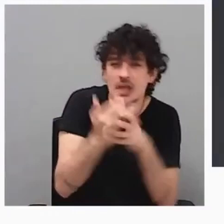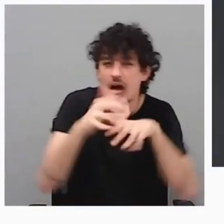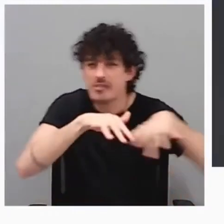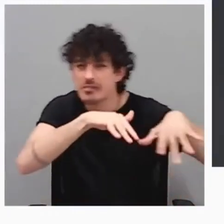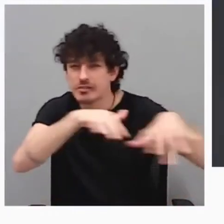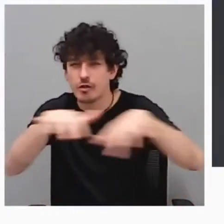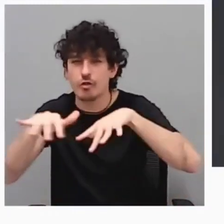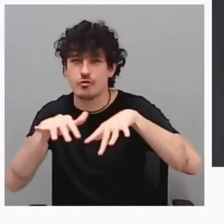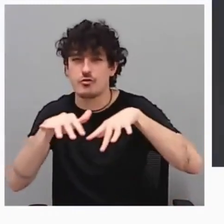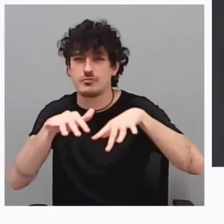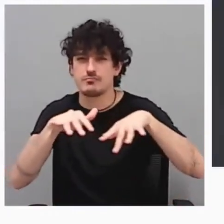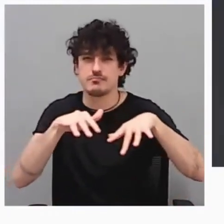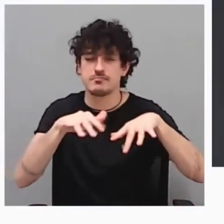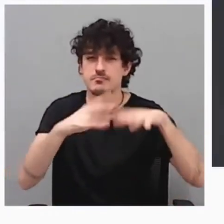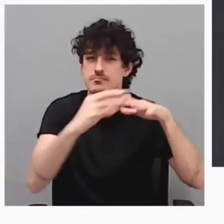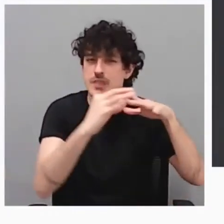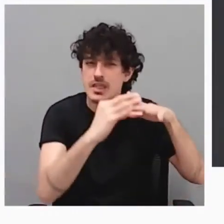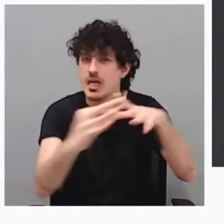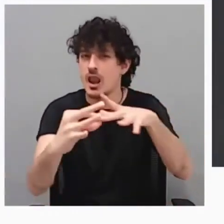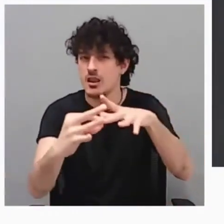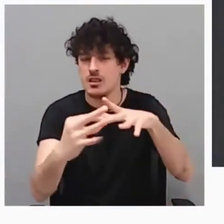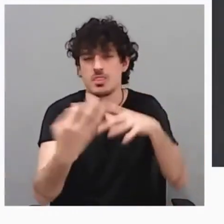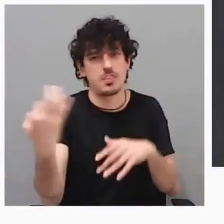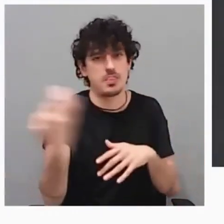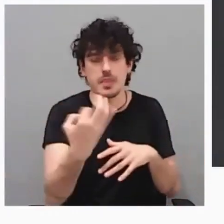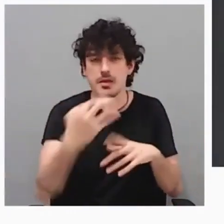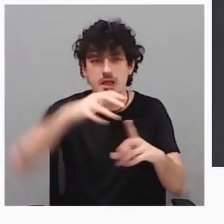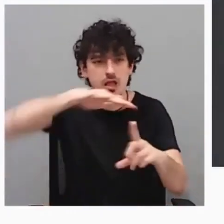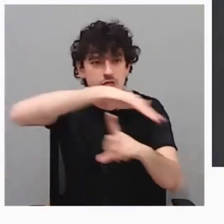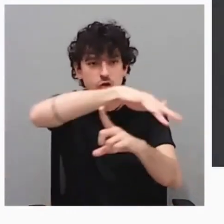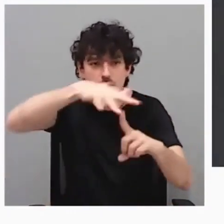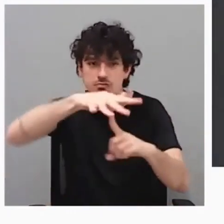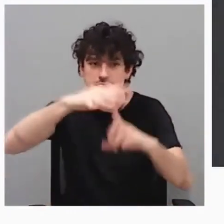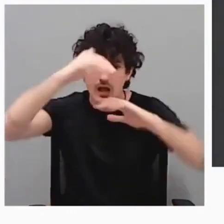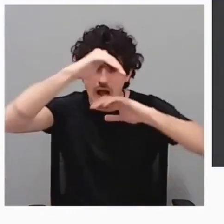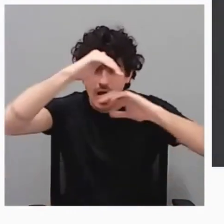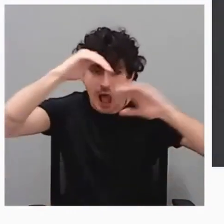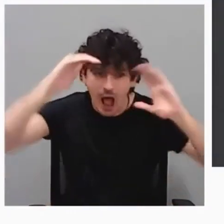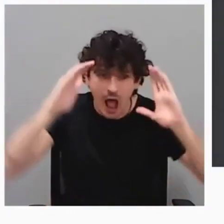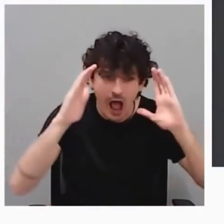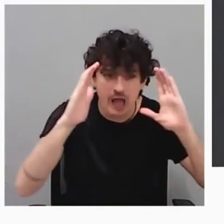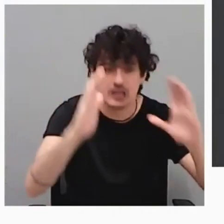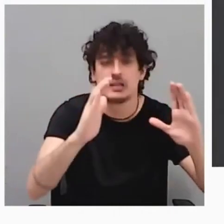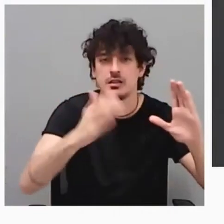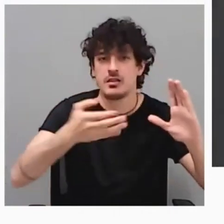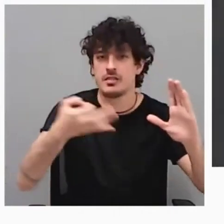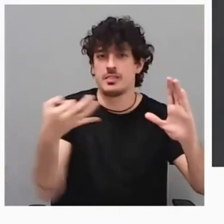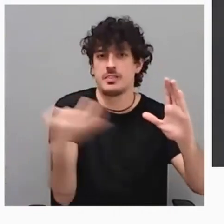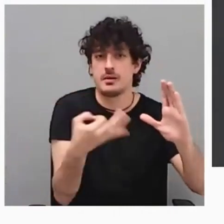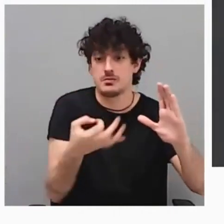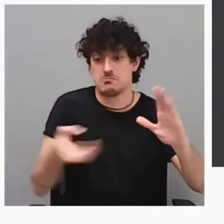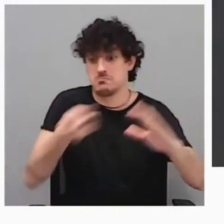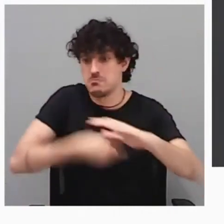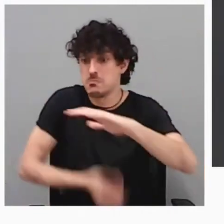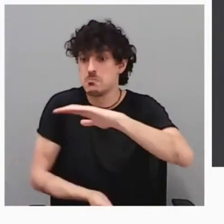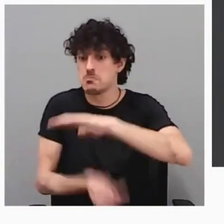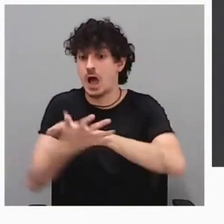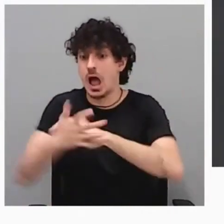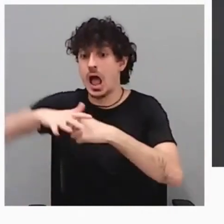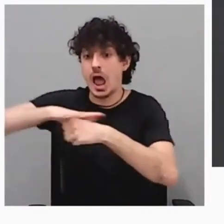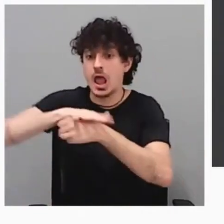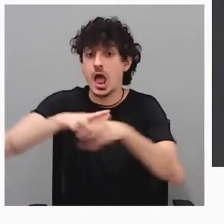Y para eso, tenemos que estar muy atentos a nuestro entorno. De hecho, nosotros hemos creado un área de innovación y tendencias.